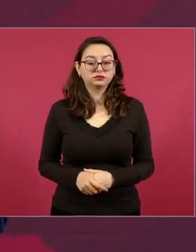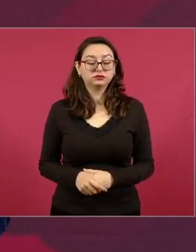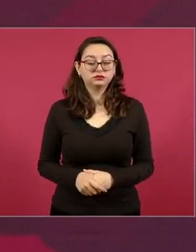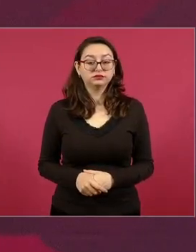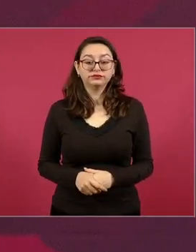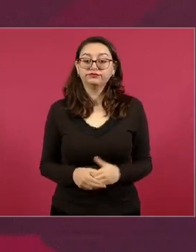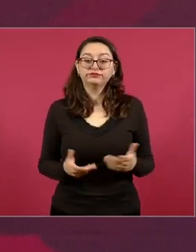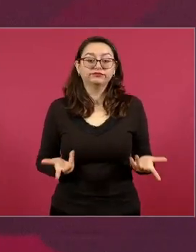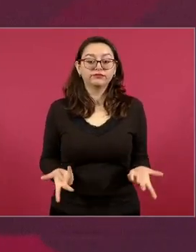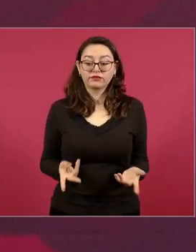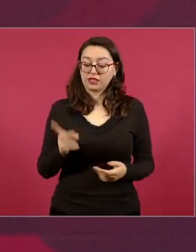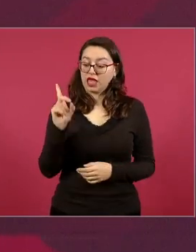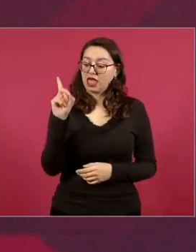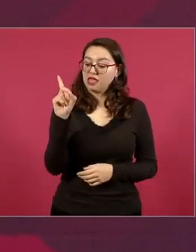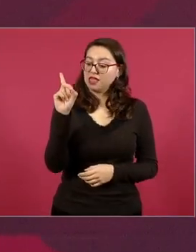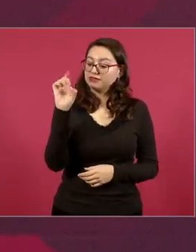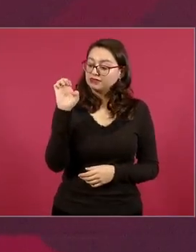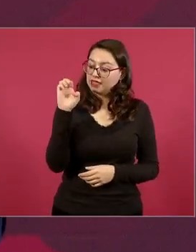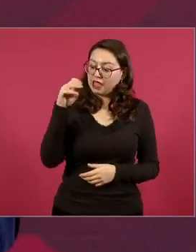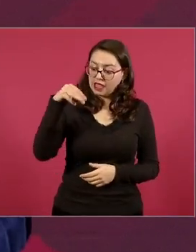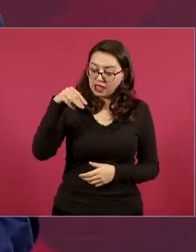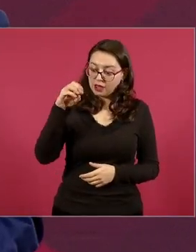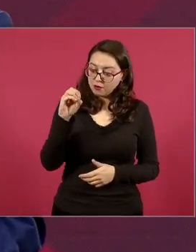con el método democrático